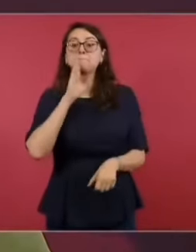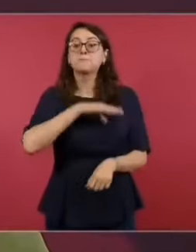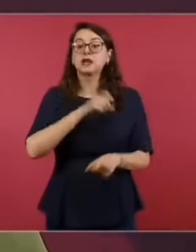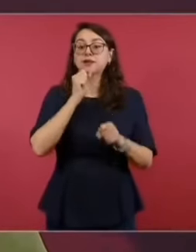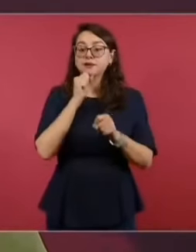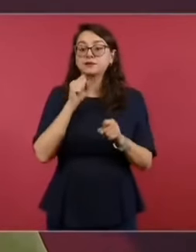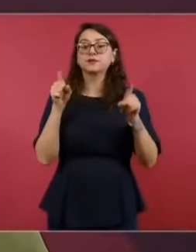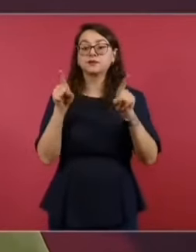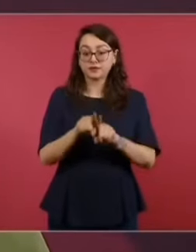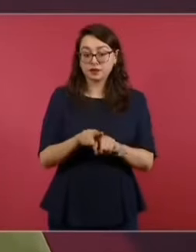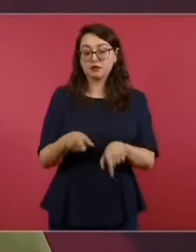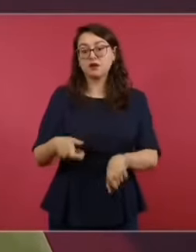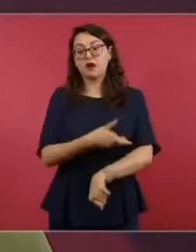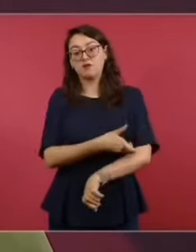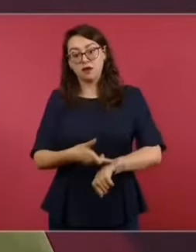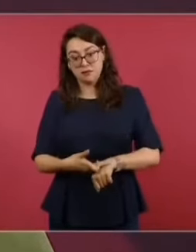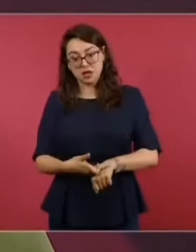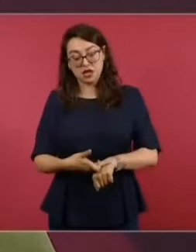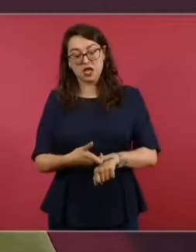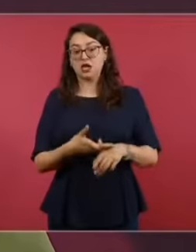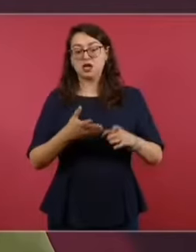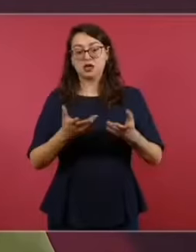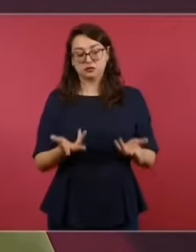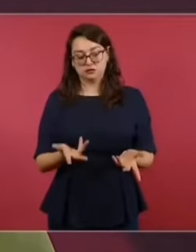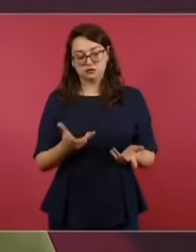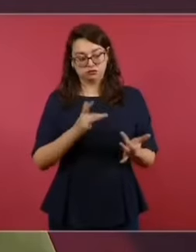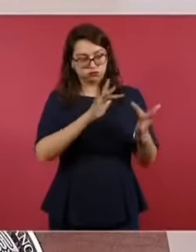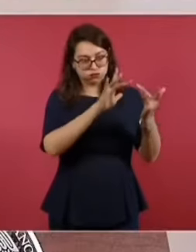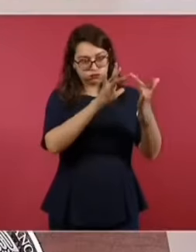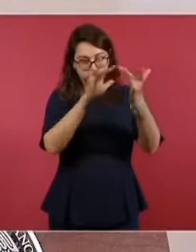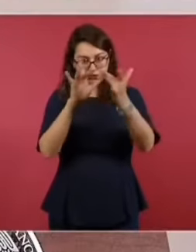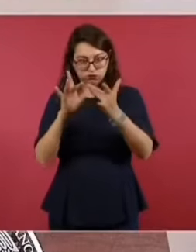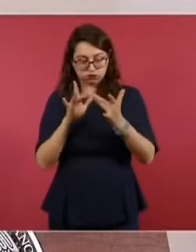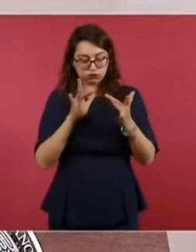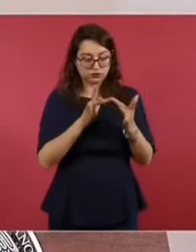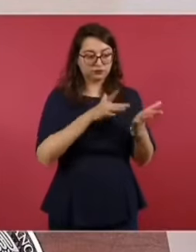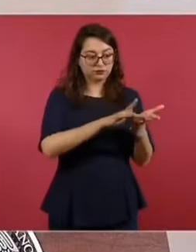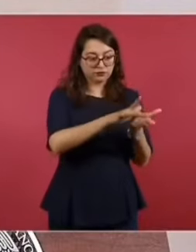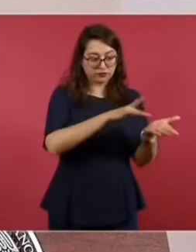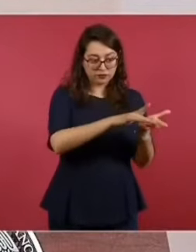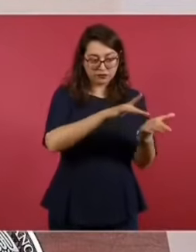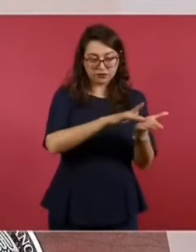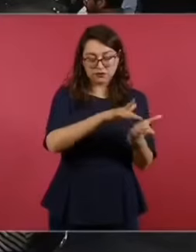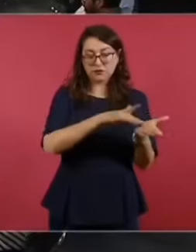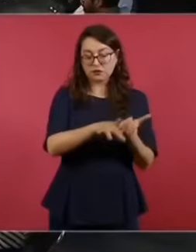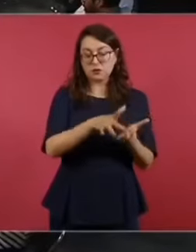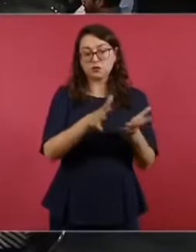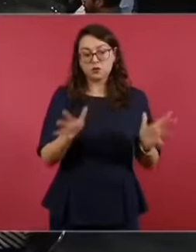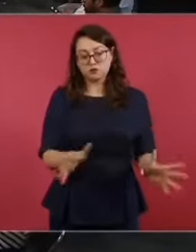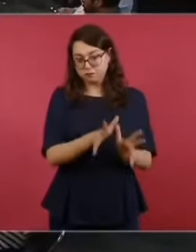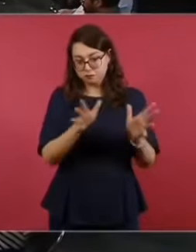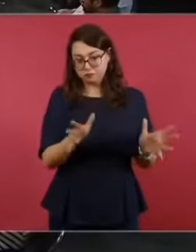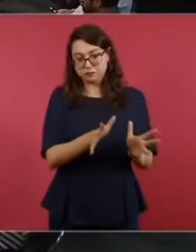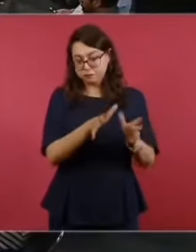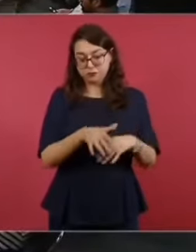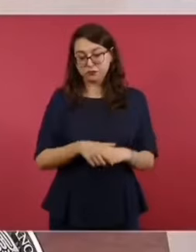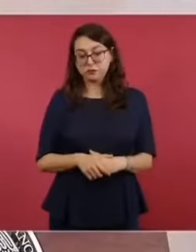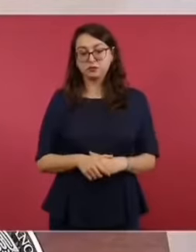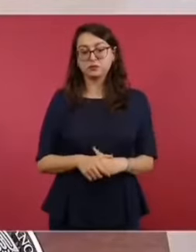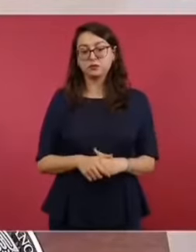estado apoyando a las familias, tenemos el acercamiento a través de la unidad de vinculación ciudadana y se les está proporcionando